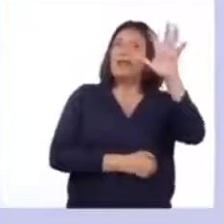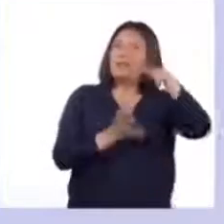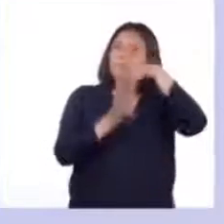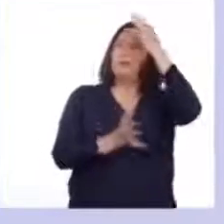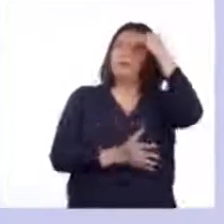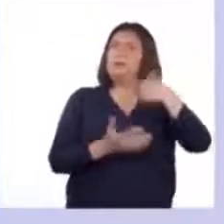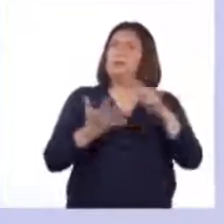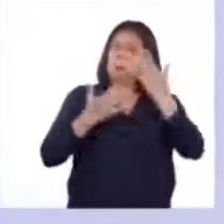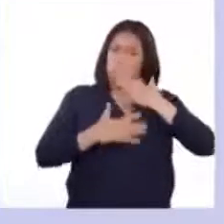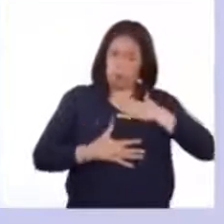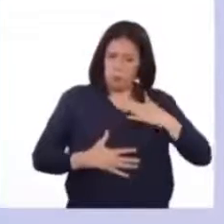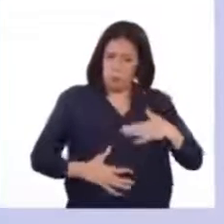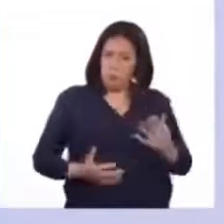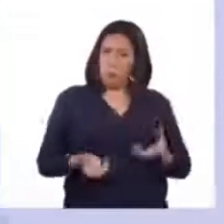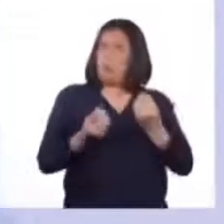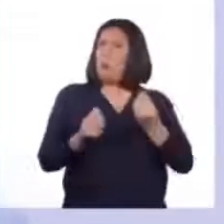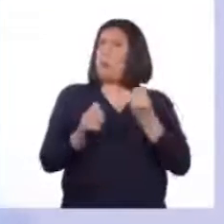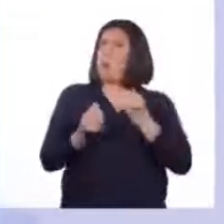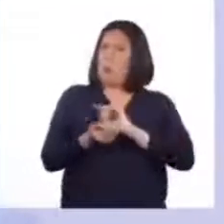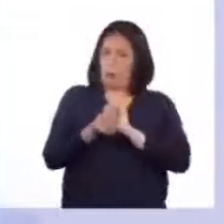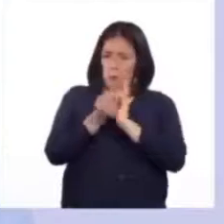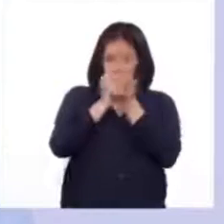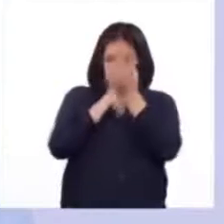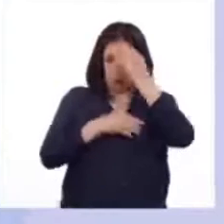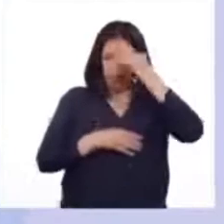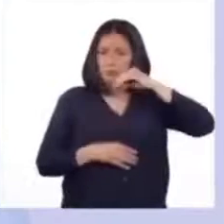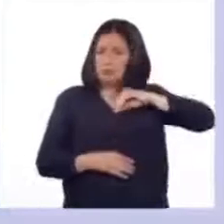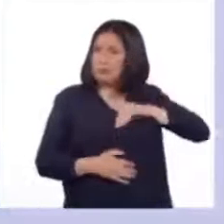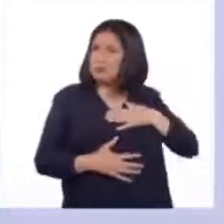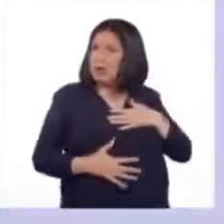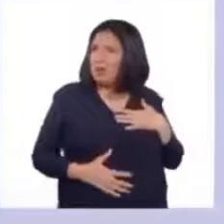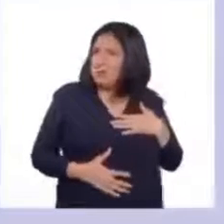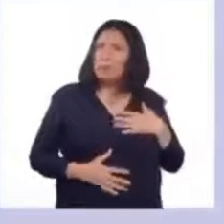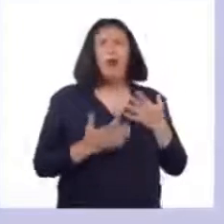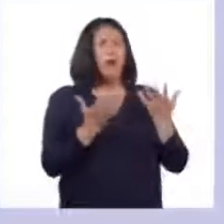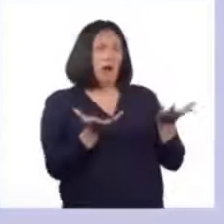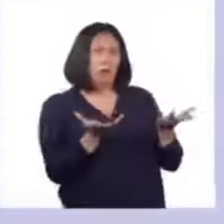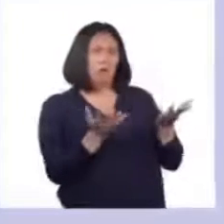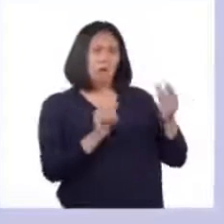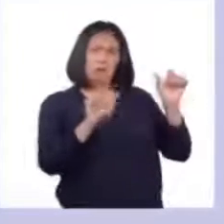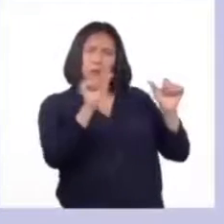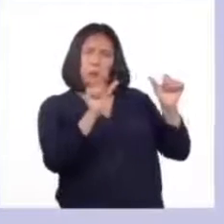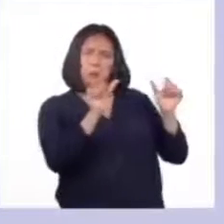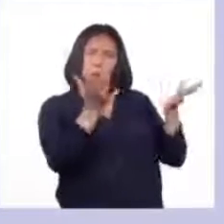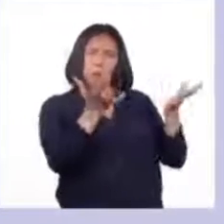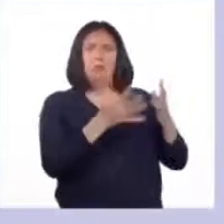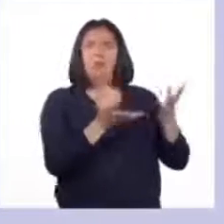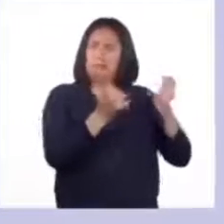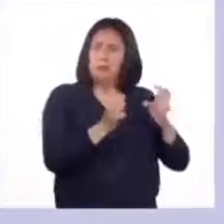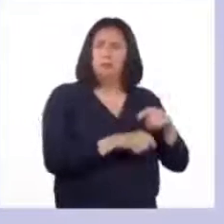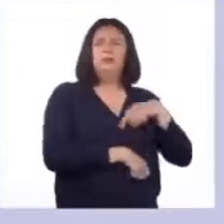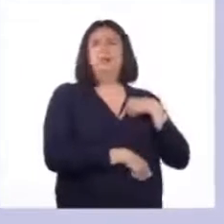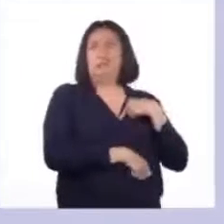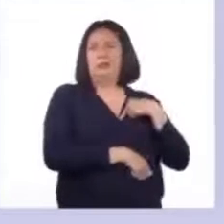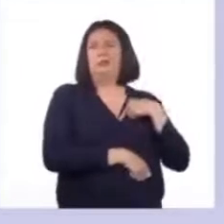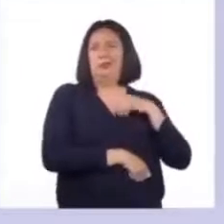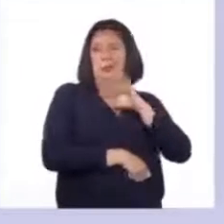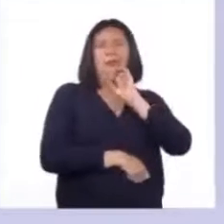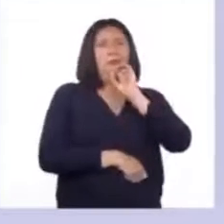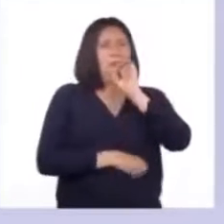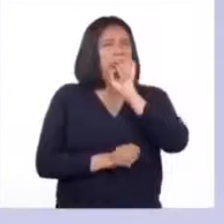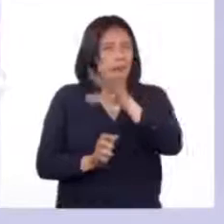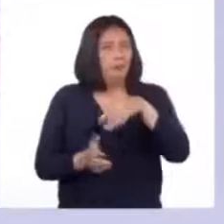mucho sobre nuestro cuerpo y cómo se producen todos los cambios físicos, pero por si las dudas, quisiera confirmar lo que aprendí.